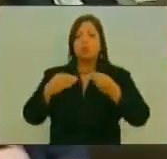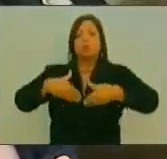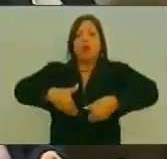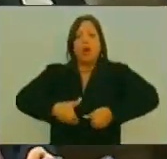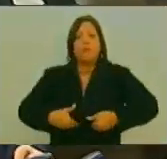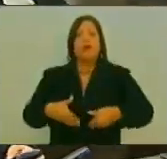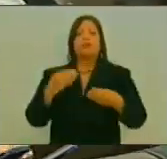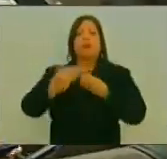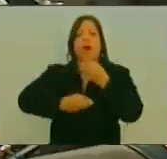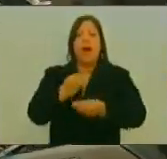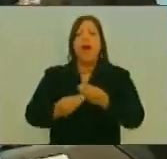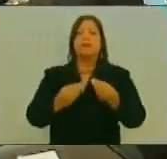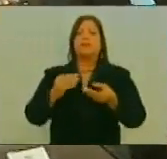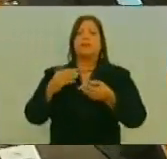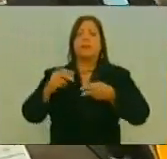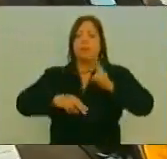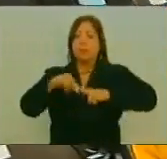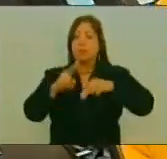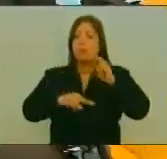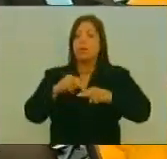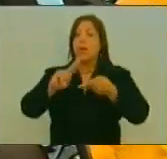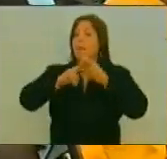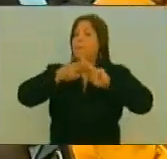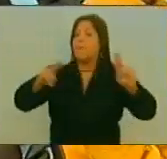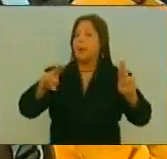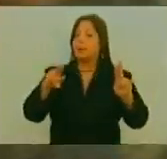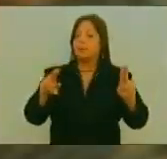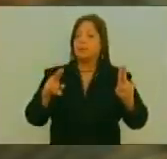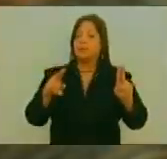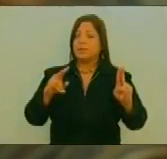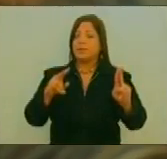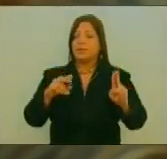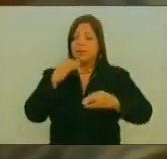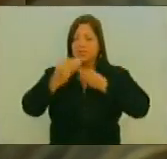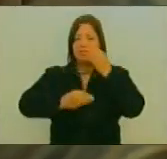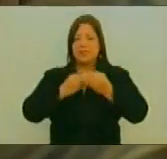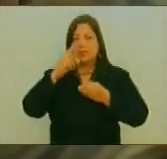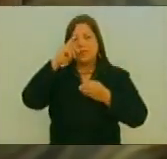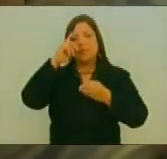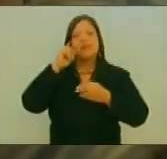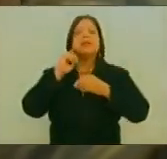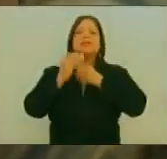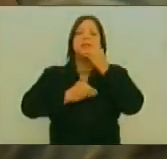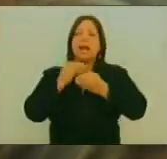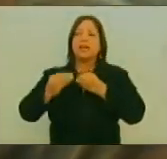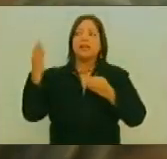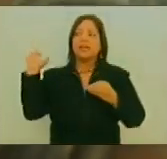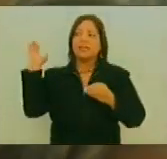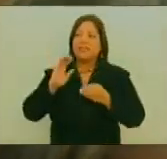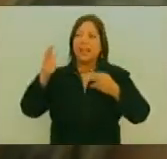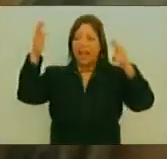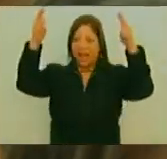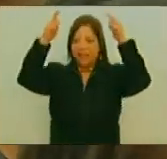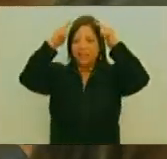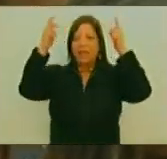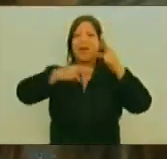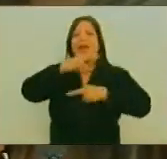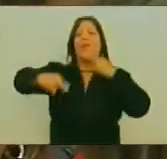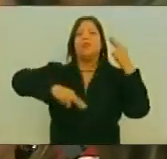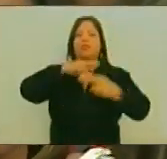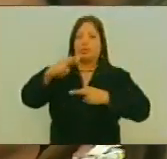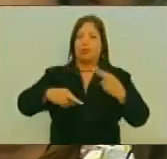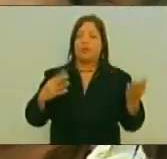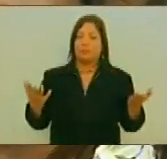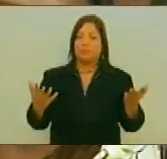Costado Construir Porque Sabemos Que La La Paz Se Ha Construido Desde La Llegada De La Revolución Bolivariana